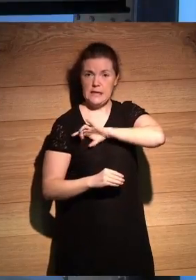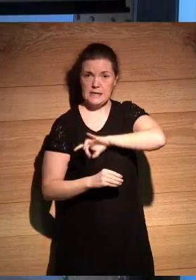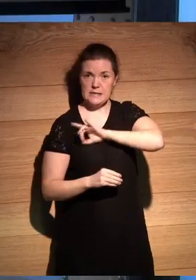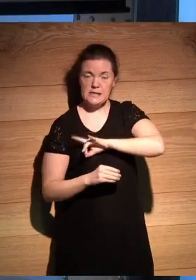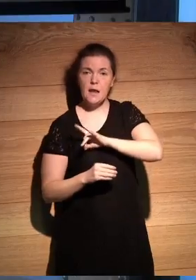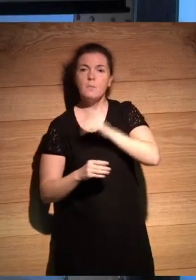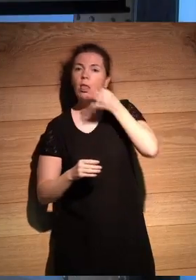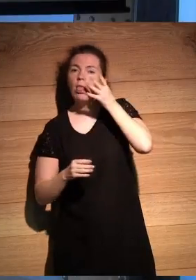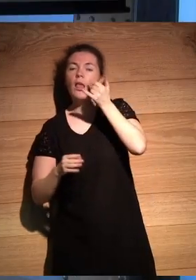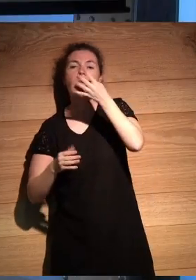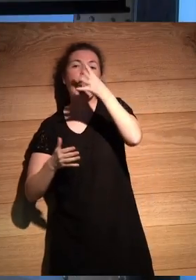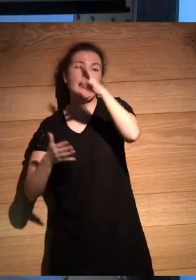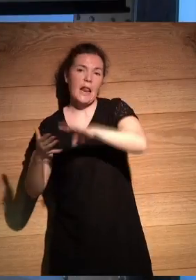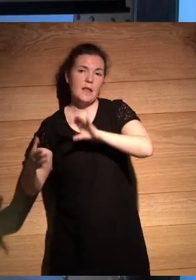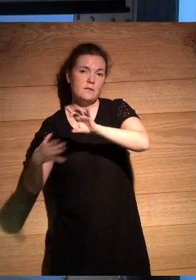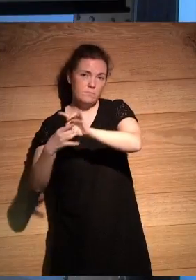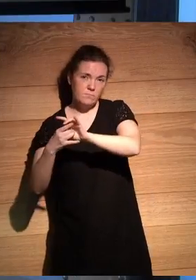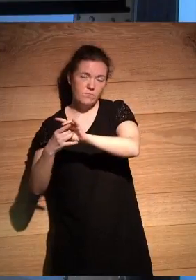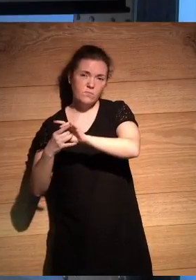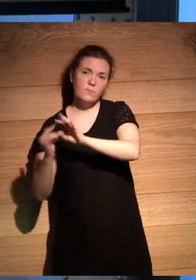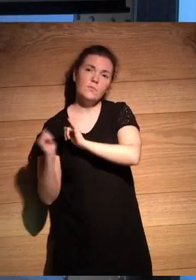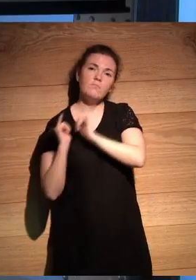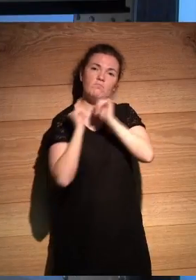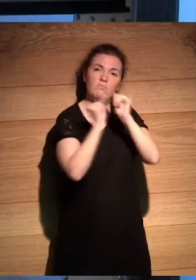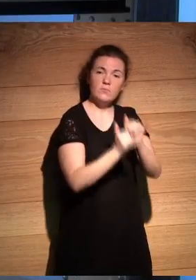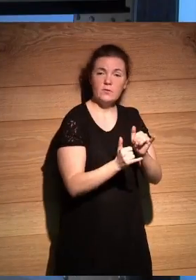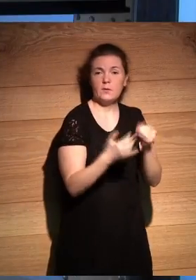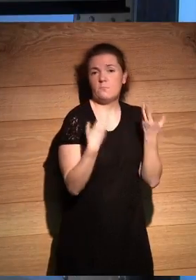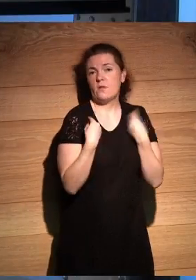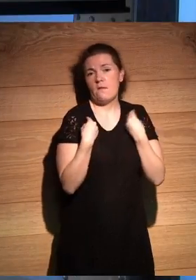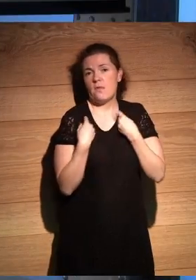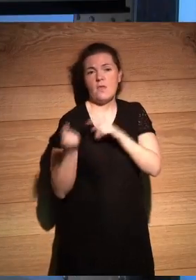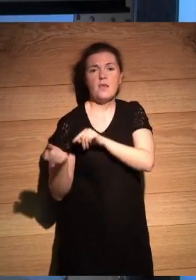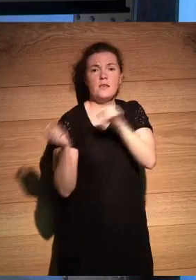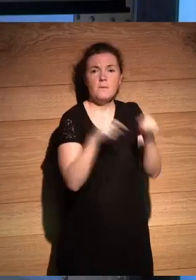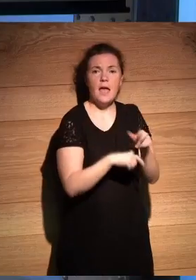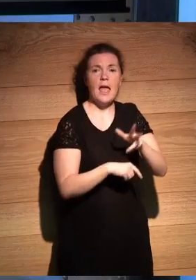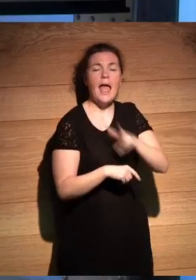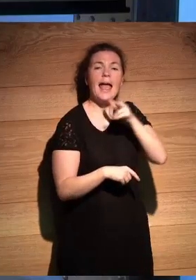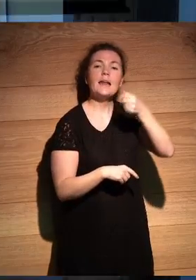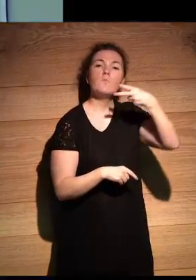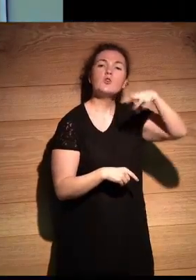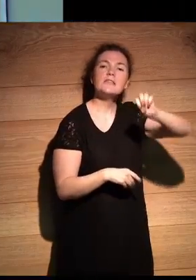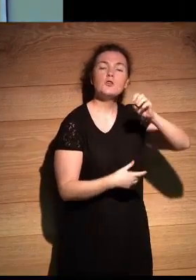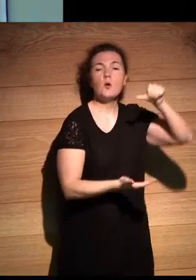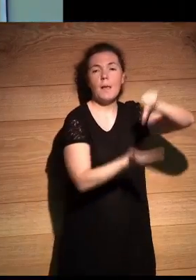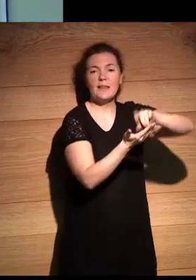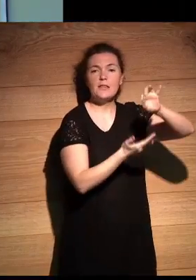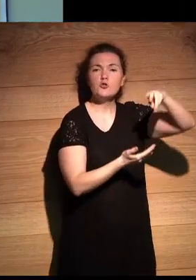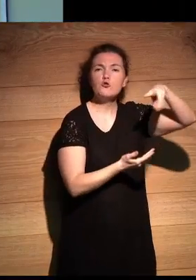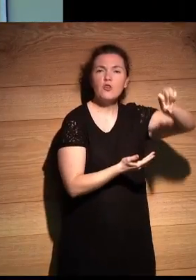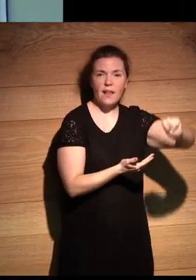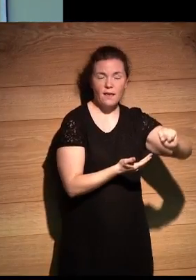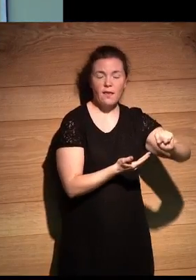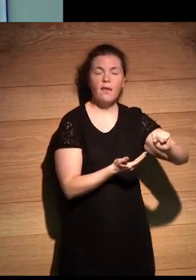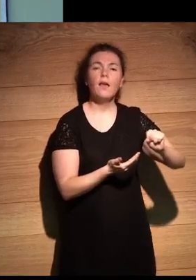origen catalán que llega por diversas circunstancias de la vida a vivir a Armosillo, la capital de Sonora, en un